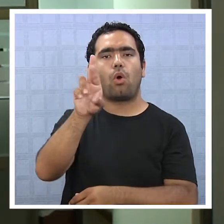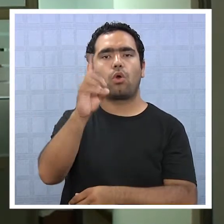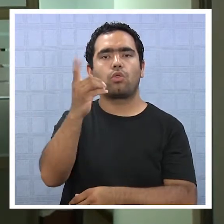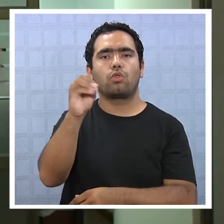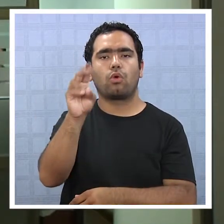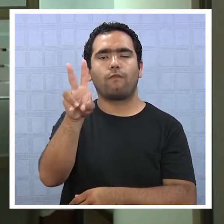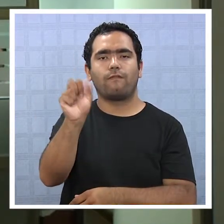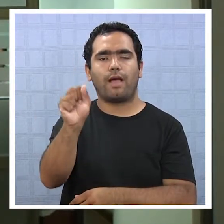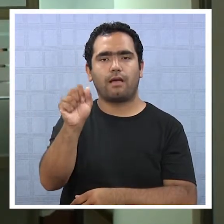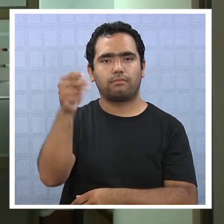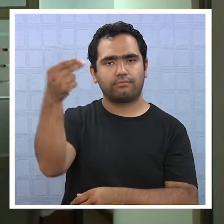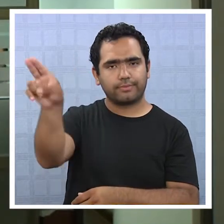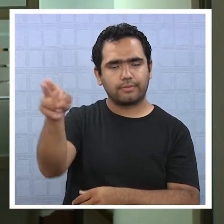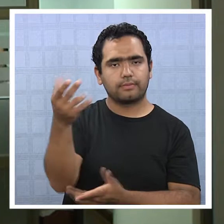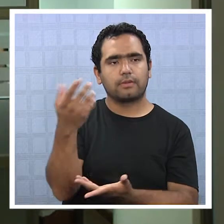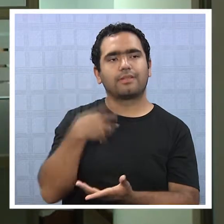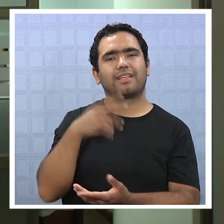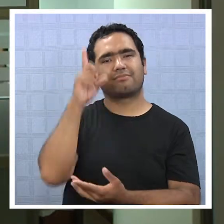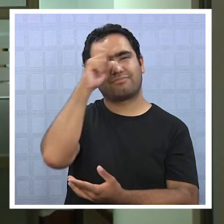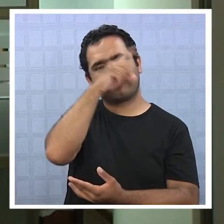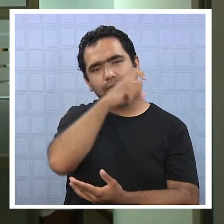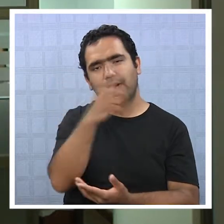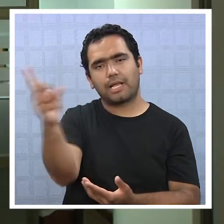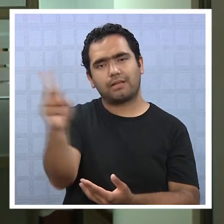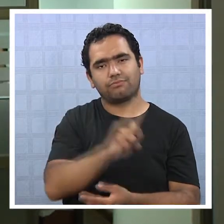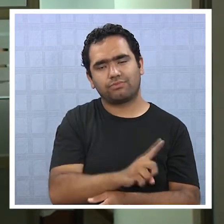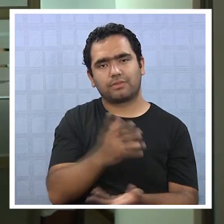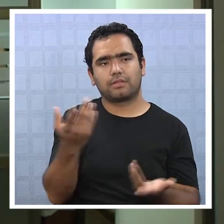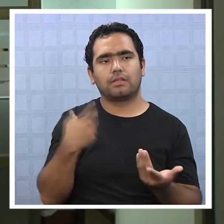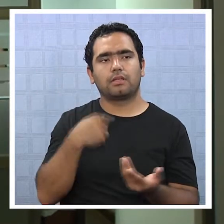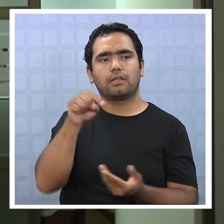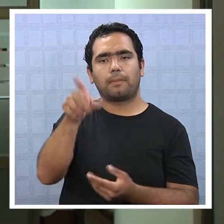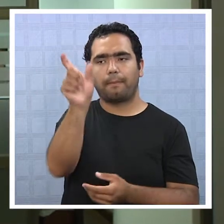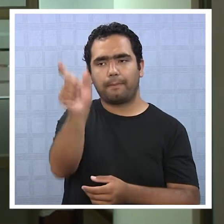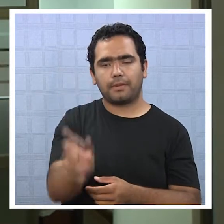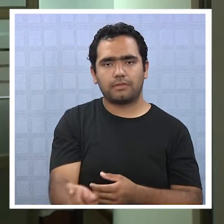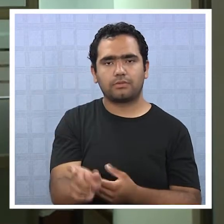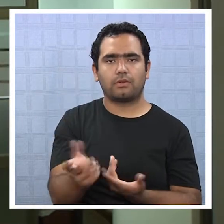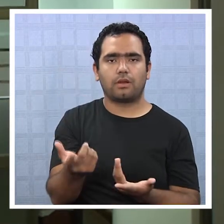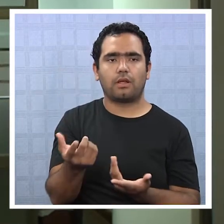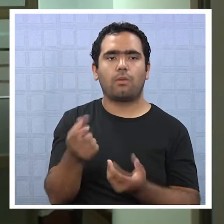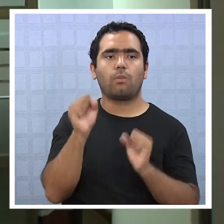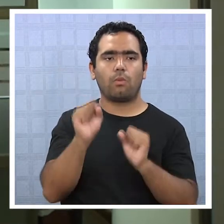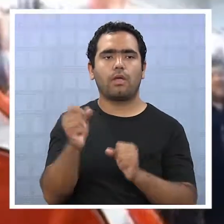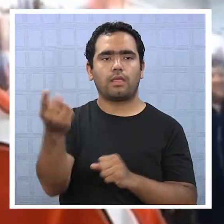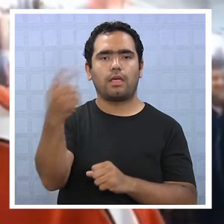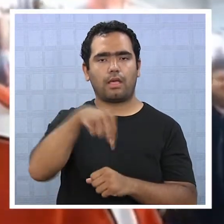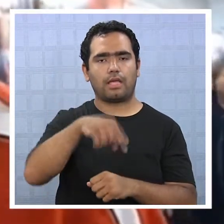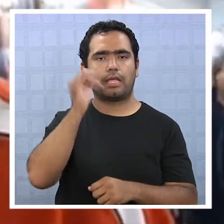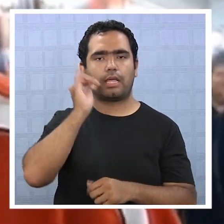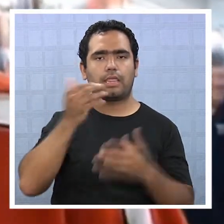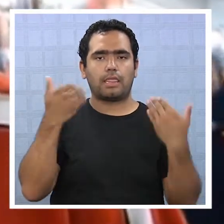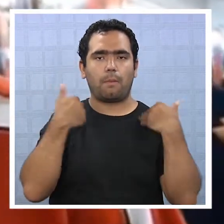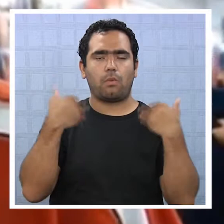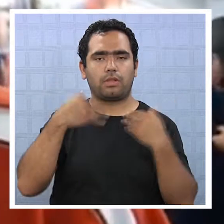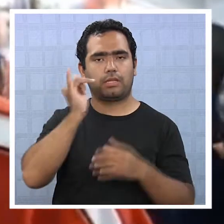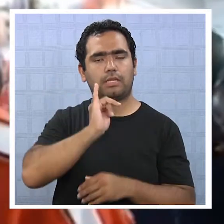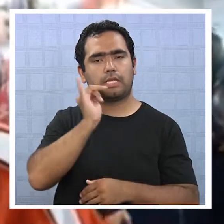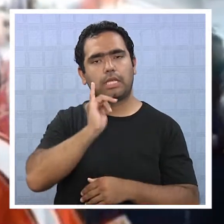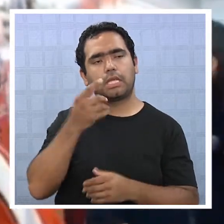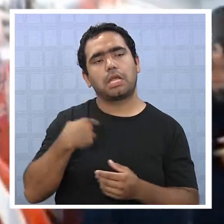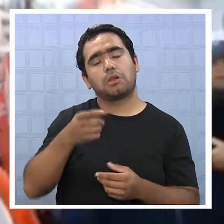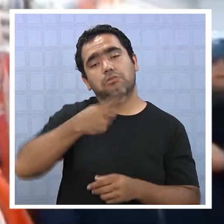que es el Instituto de Córdoba en el cual se encuentra allá y la verdad que está bastante complicado que este jugador pudiese llegar a